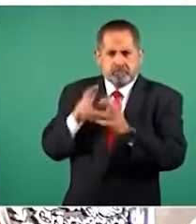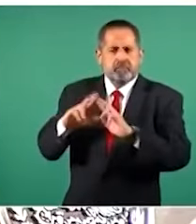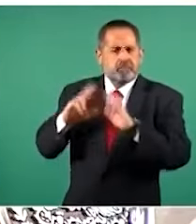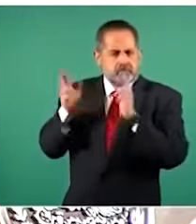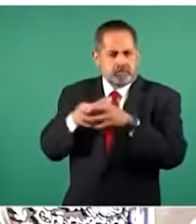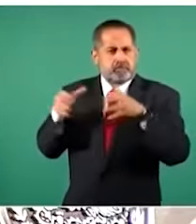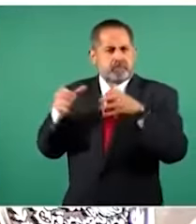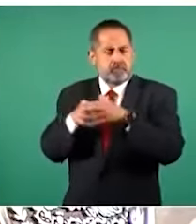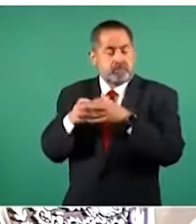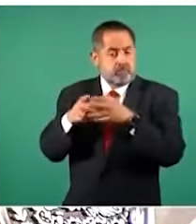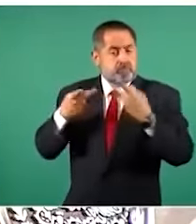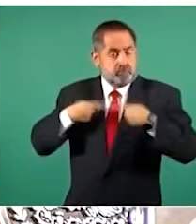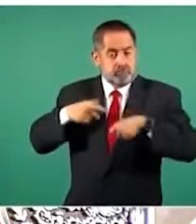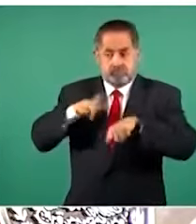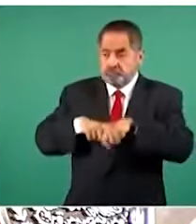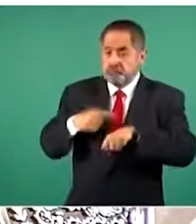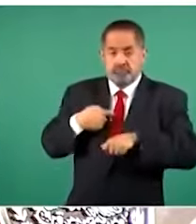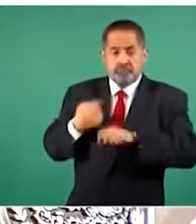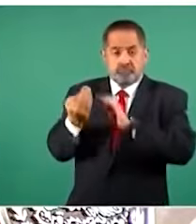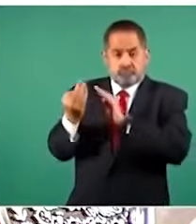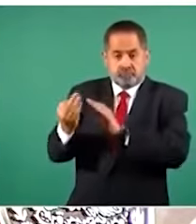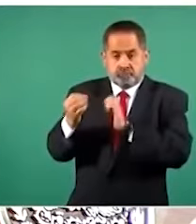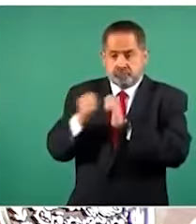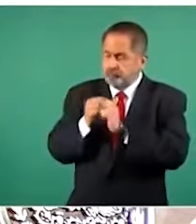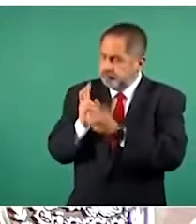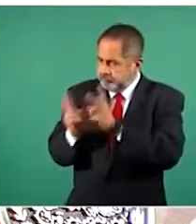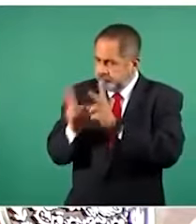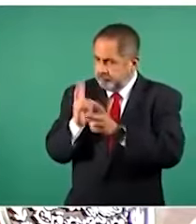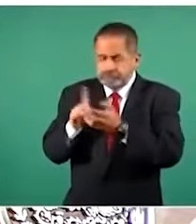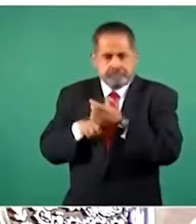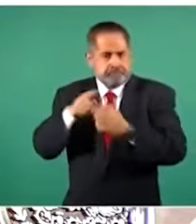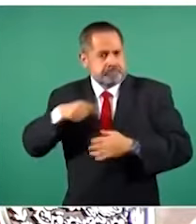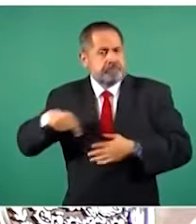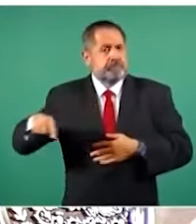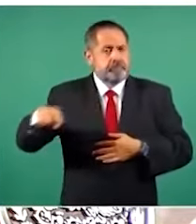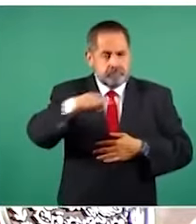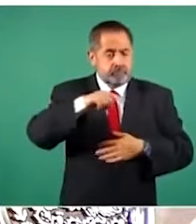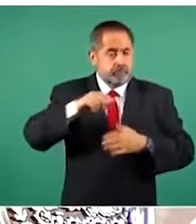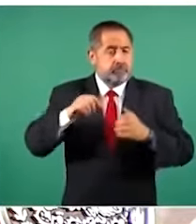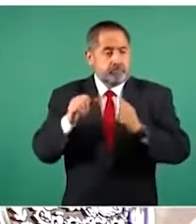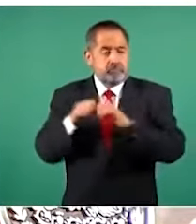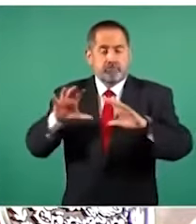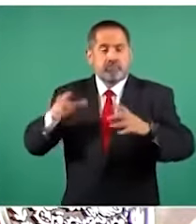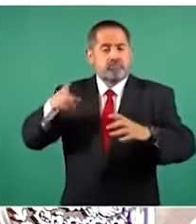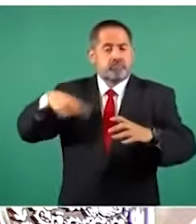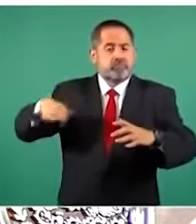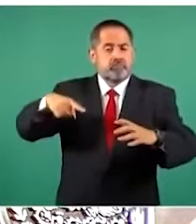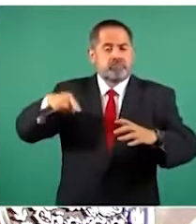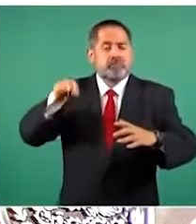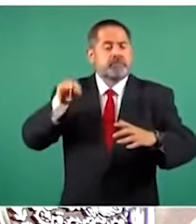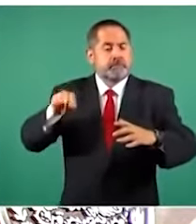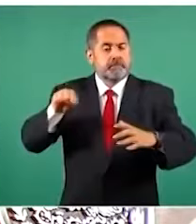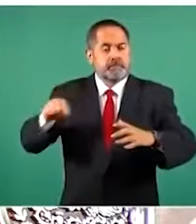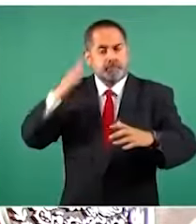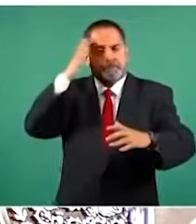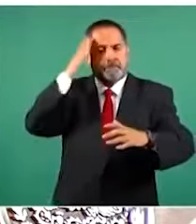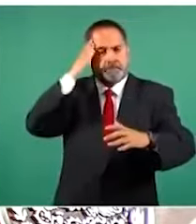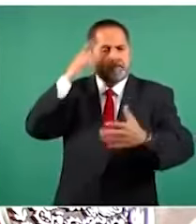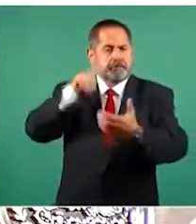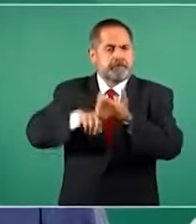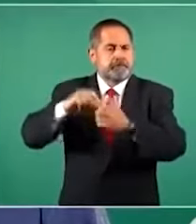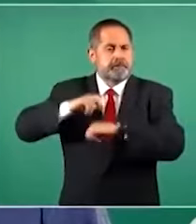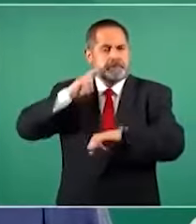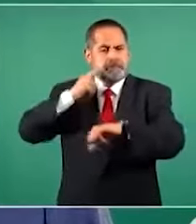personalmente encabecé con los dirigentes